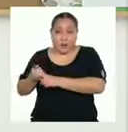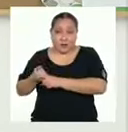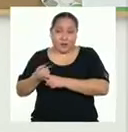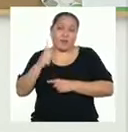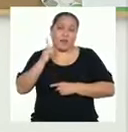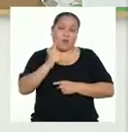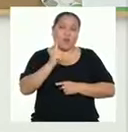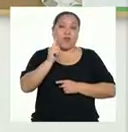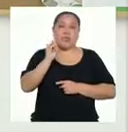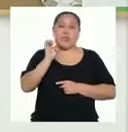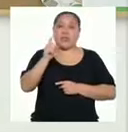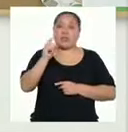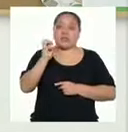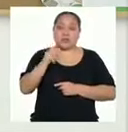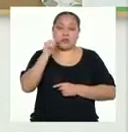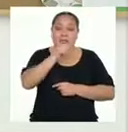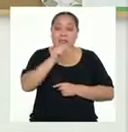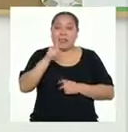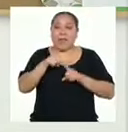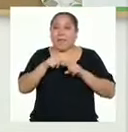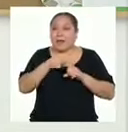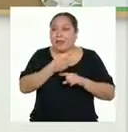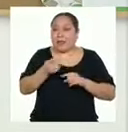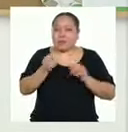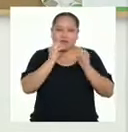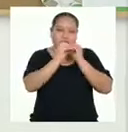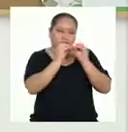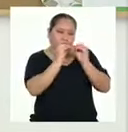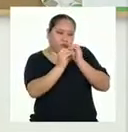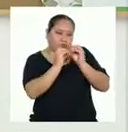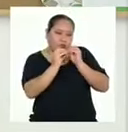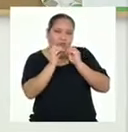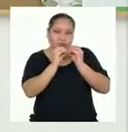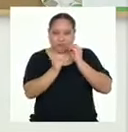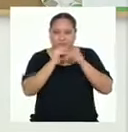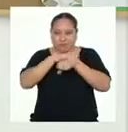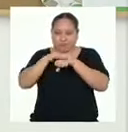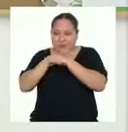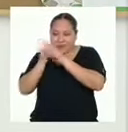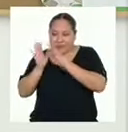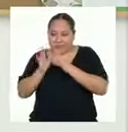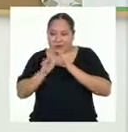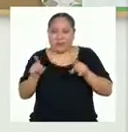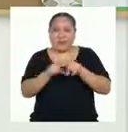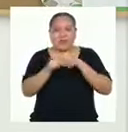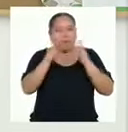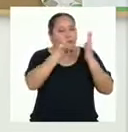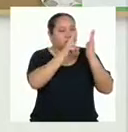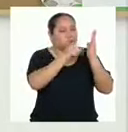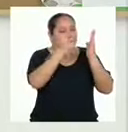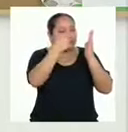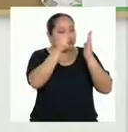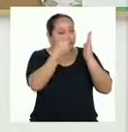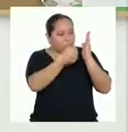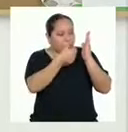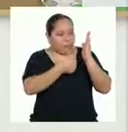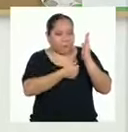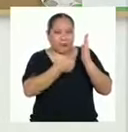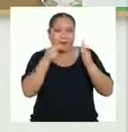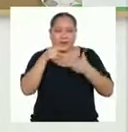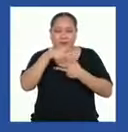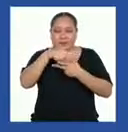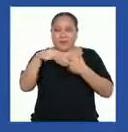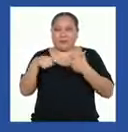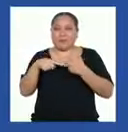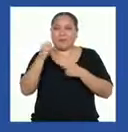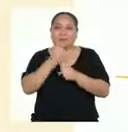y, en función a ellas, reajustar nuestra planificación y revisión. Y con estos tres criterios vamos a trabajar